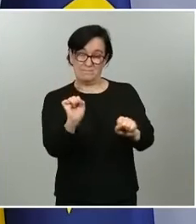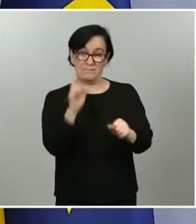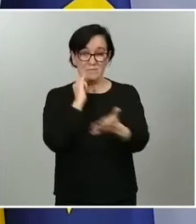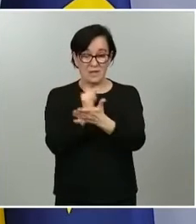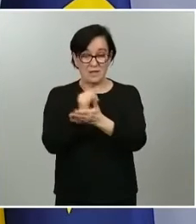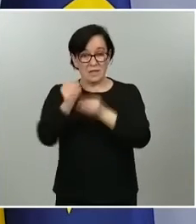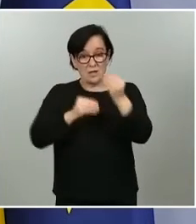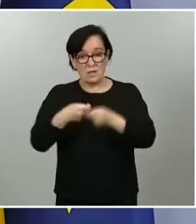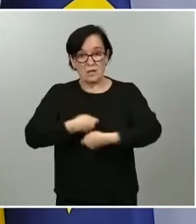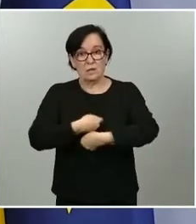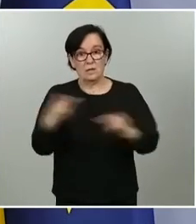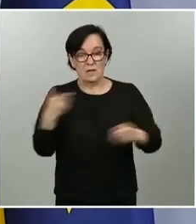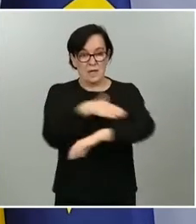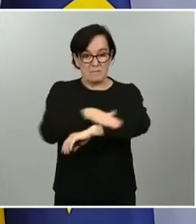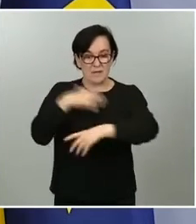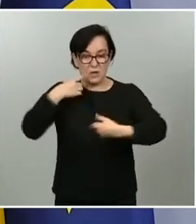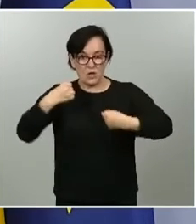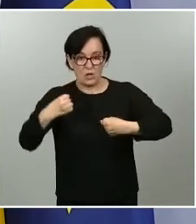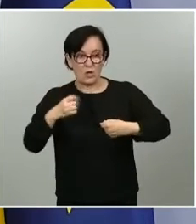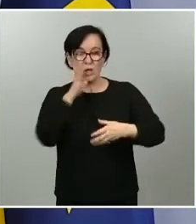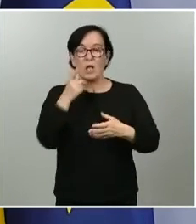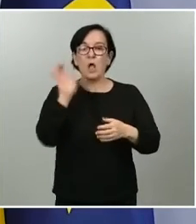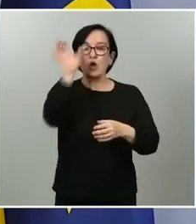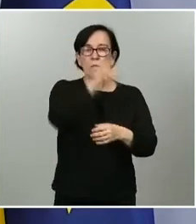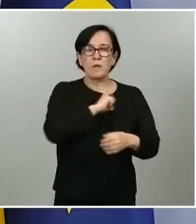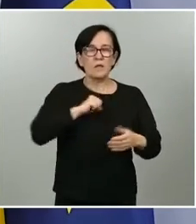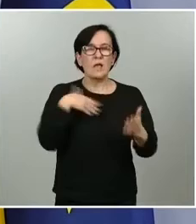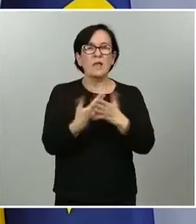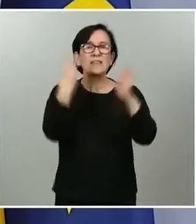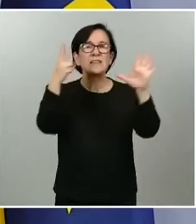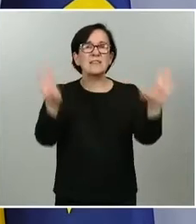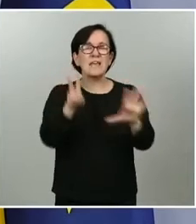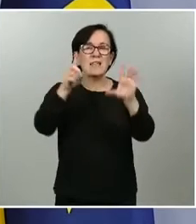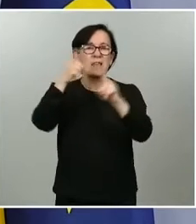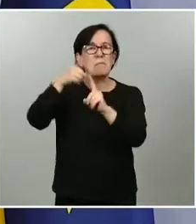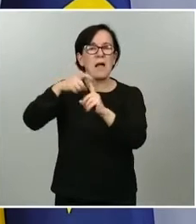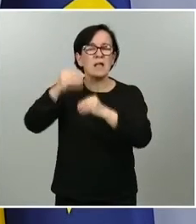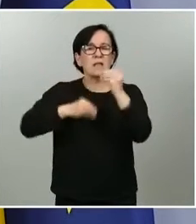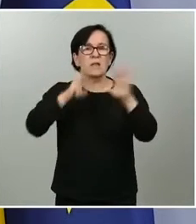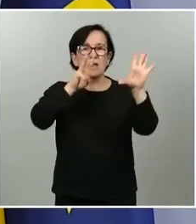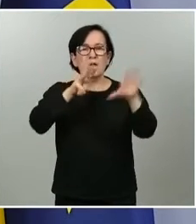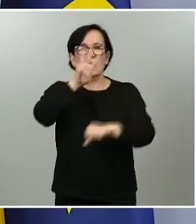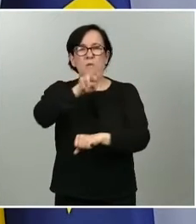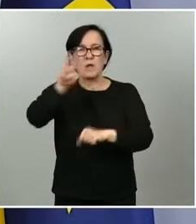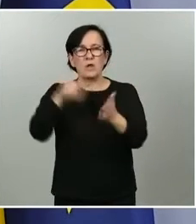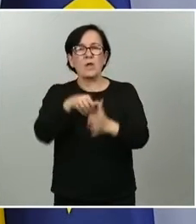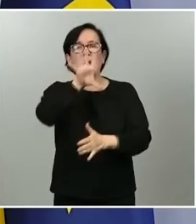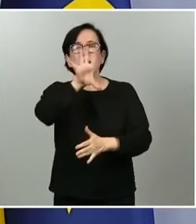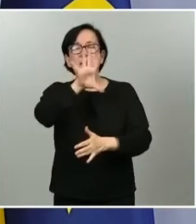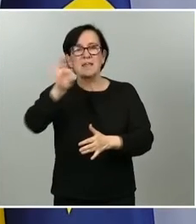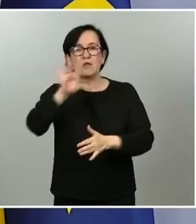repartido el Ministerio de Sanidad el gobierno de España las comunidades autónomas hasta el 7 de mayo se han realizado 842.550 test